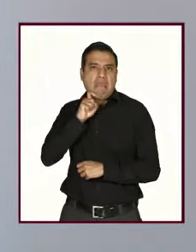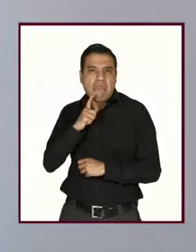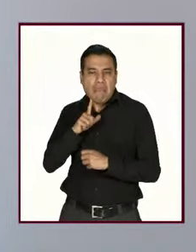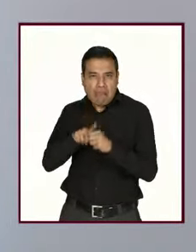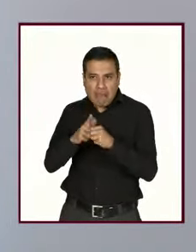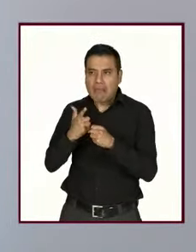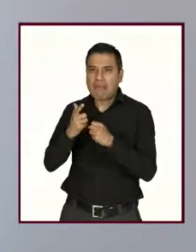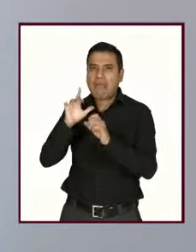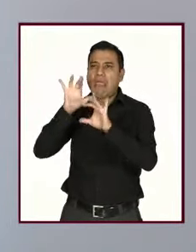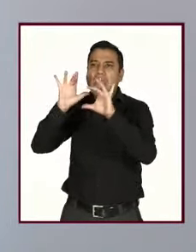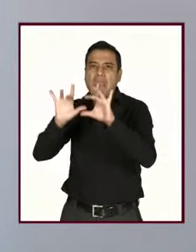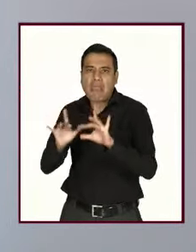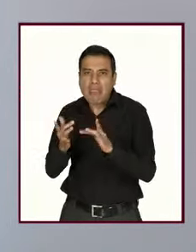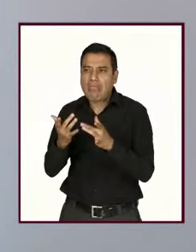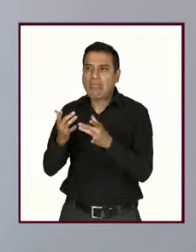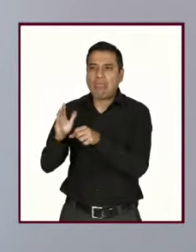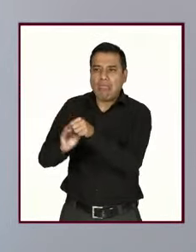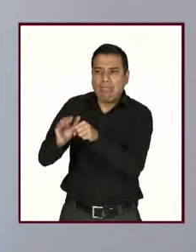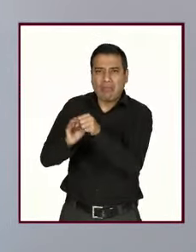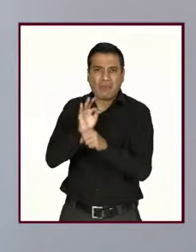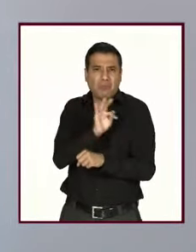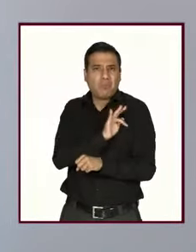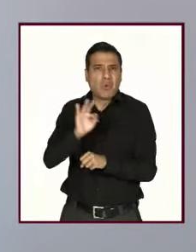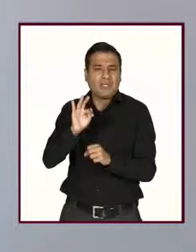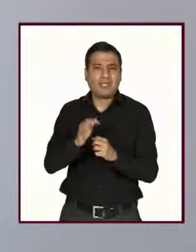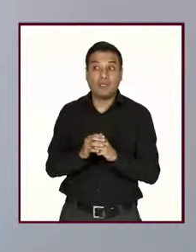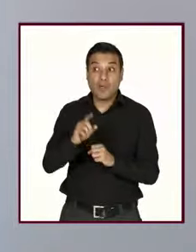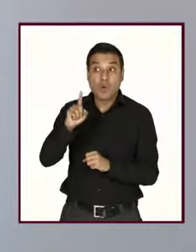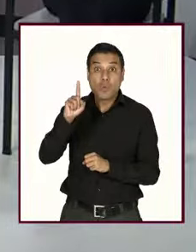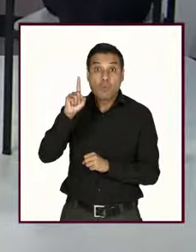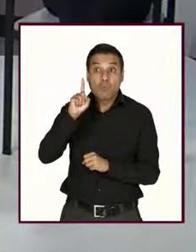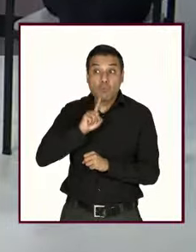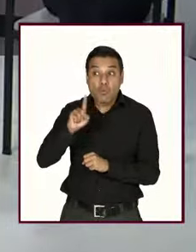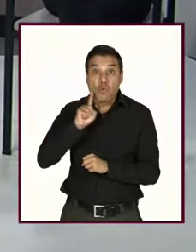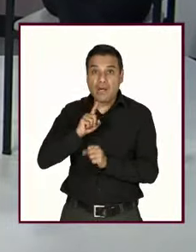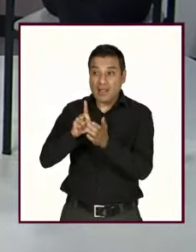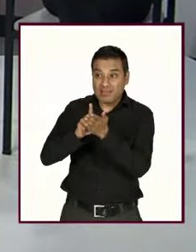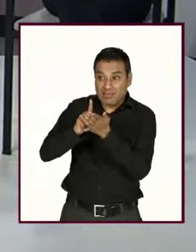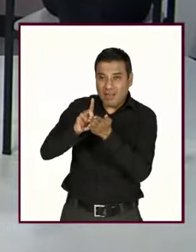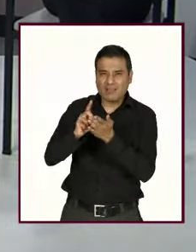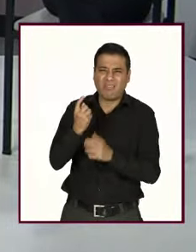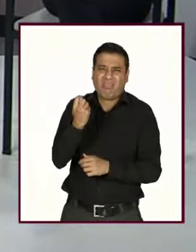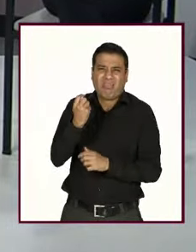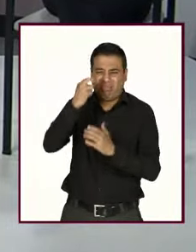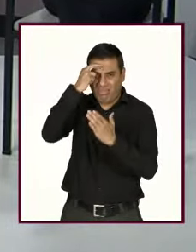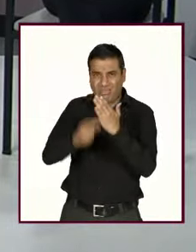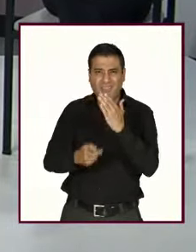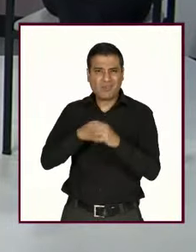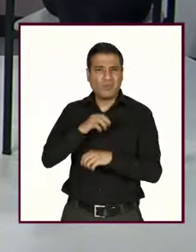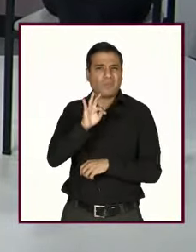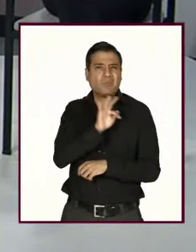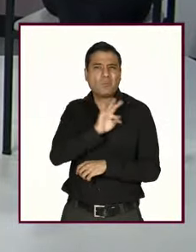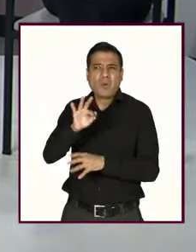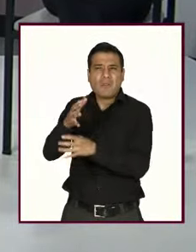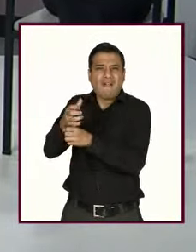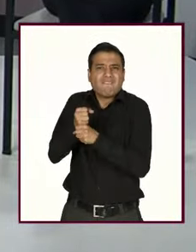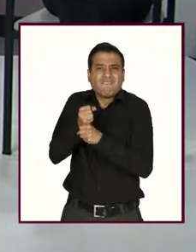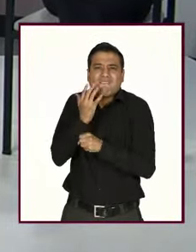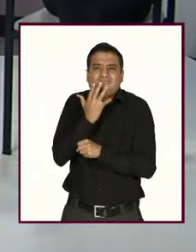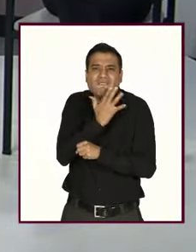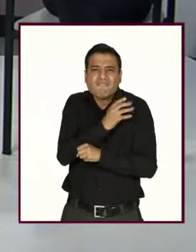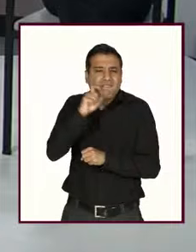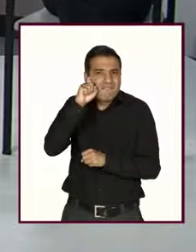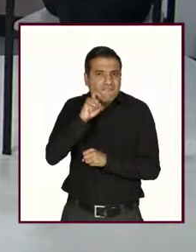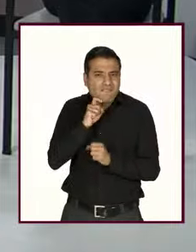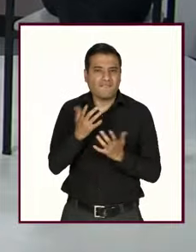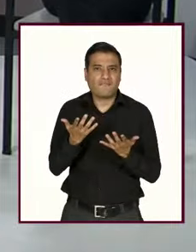ser... no nos reconocen como sujetas de derechos, sino como objetos sexuales. Esto tiene en el